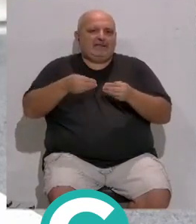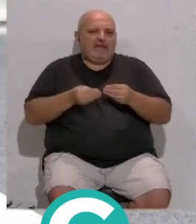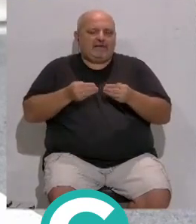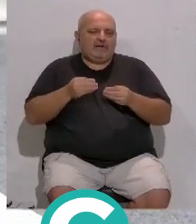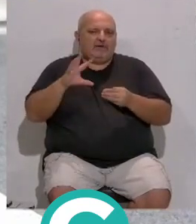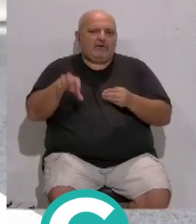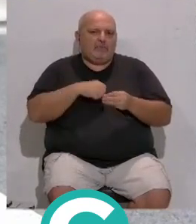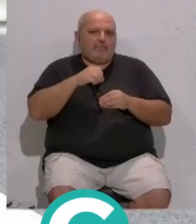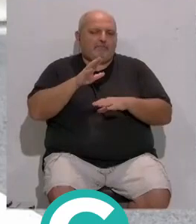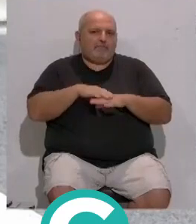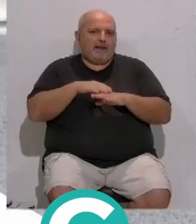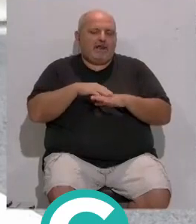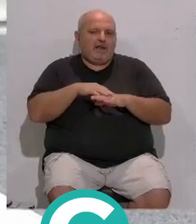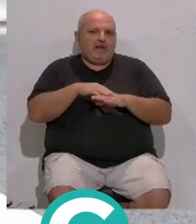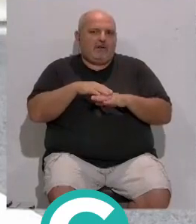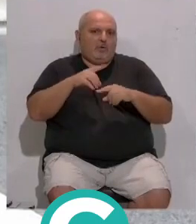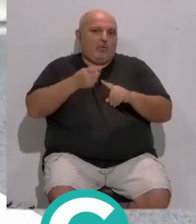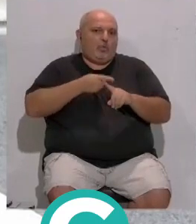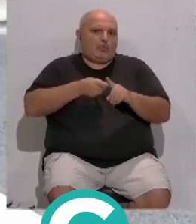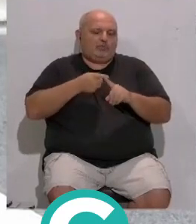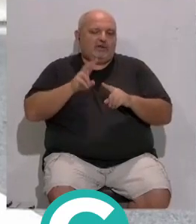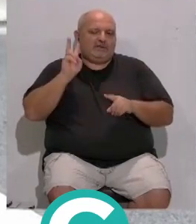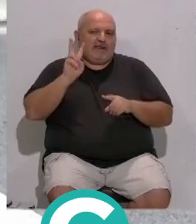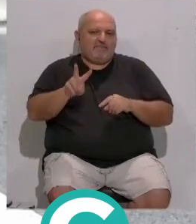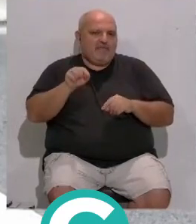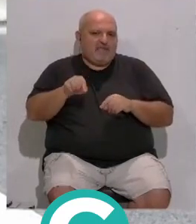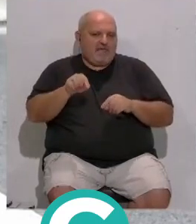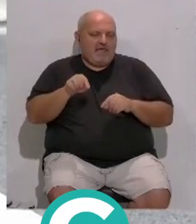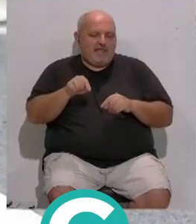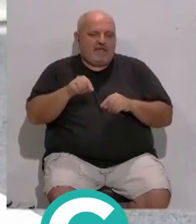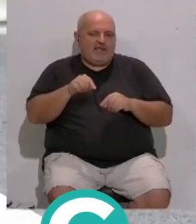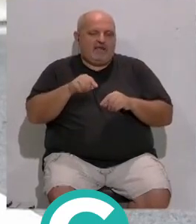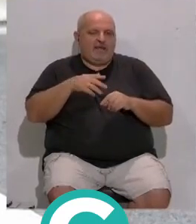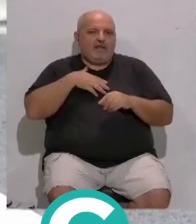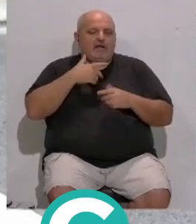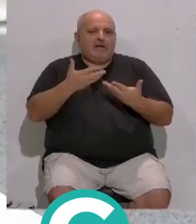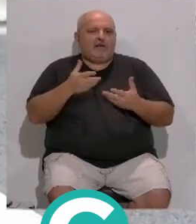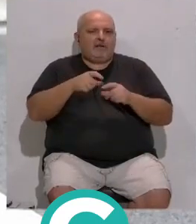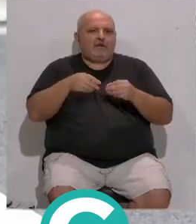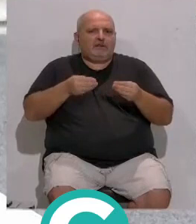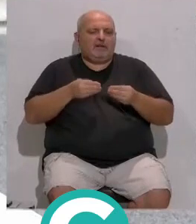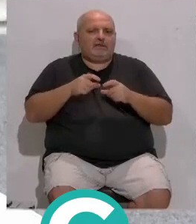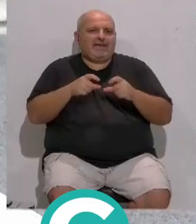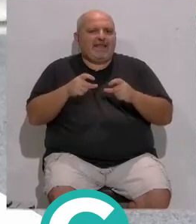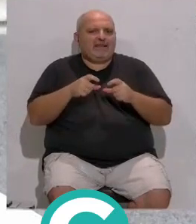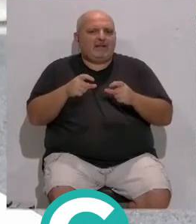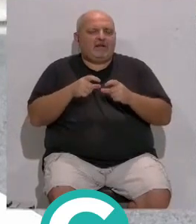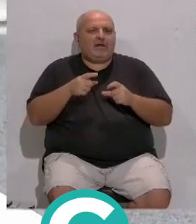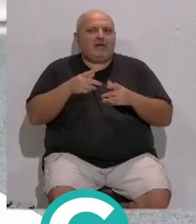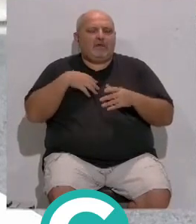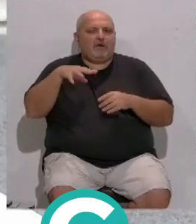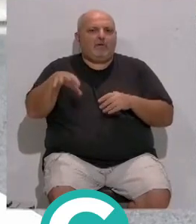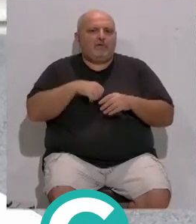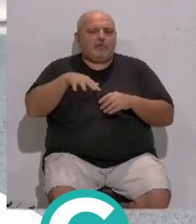...pueden comprar para disfrutar... ...de este nuevo medio de transporte público... ...tickets y tarjetas... ...que pueden